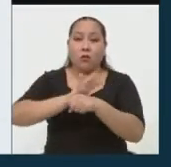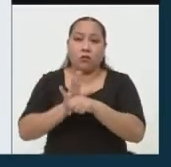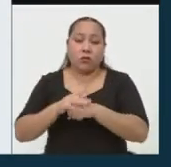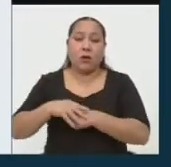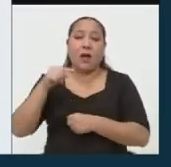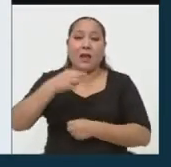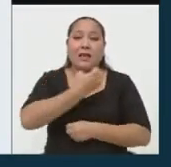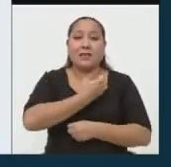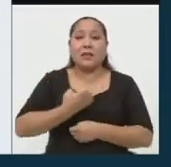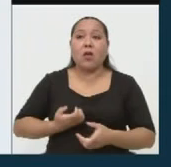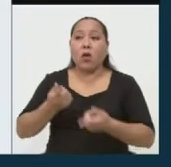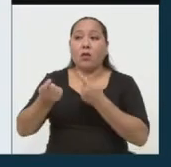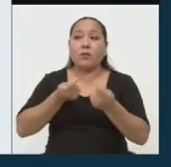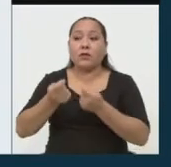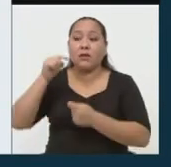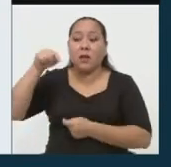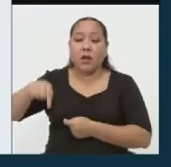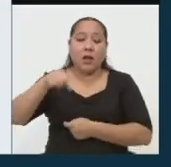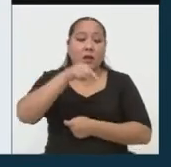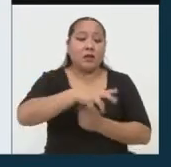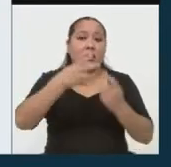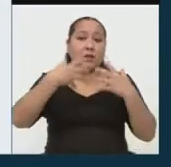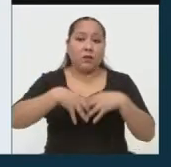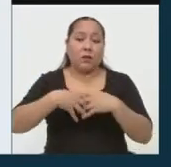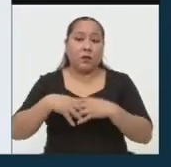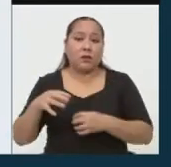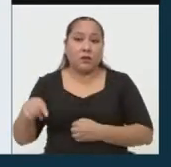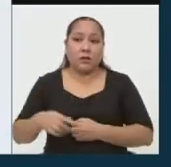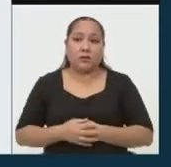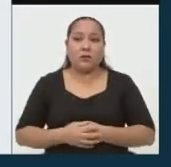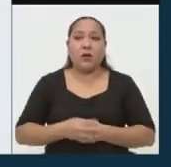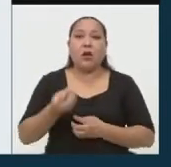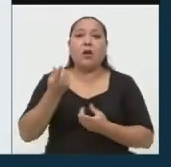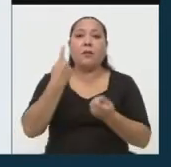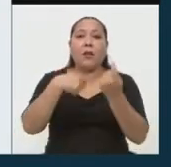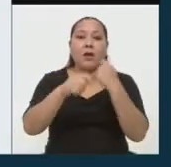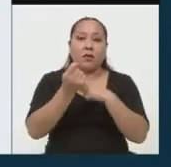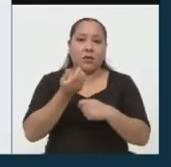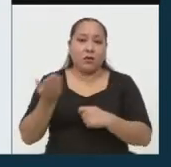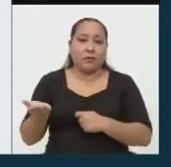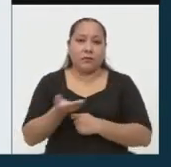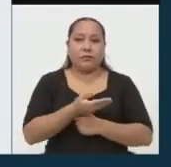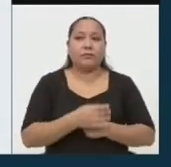administrar esa producción y comercialización.